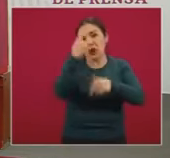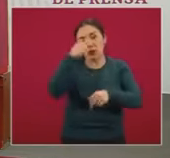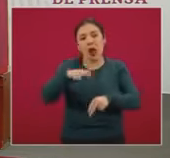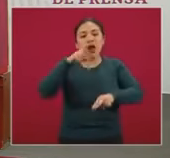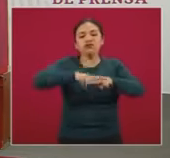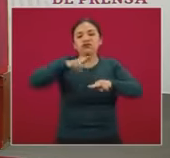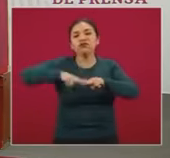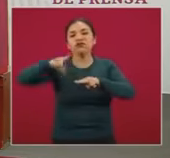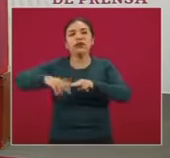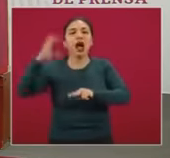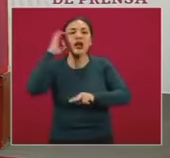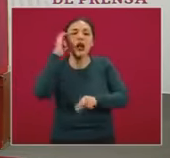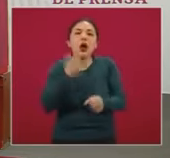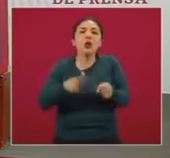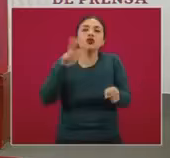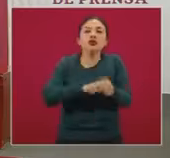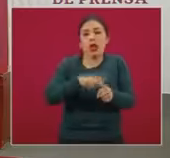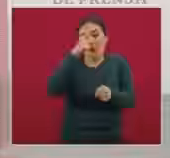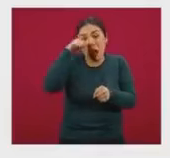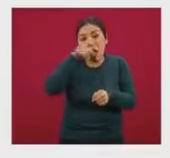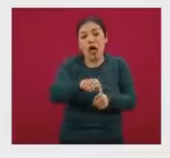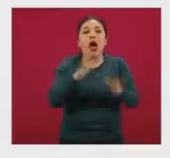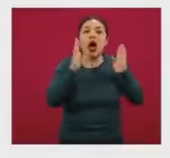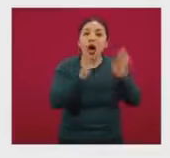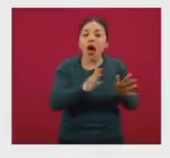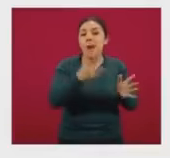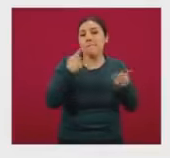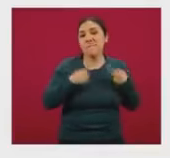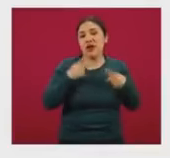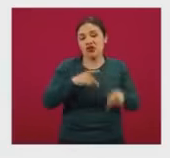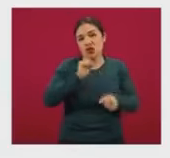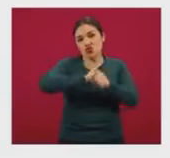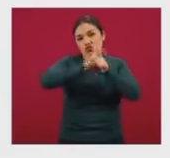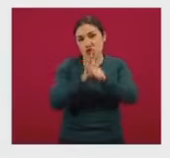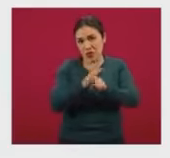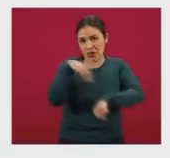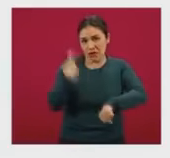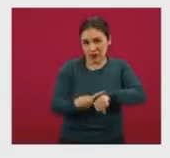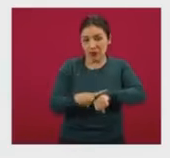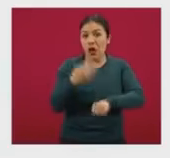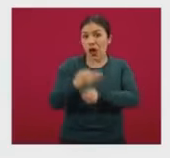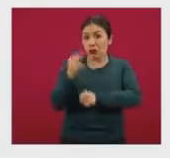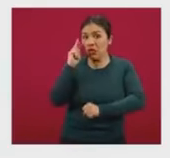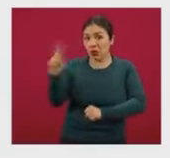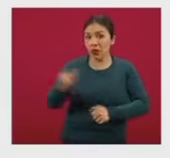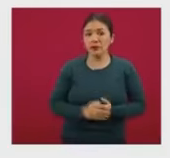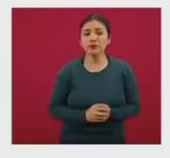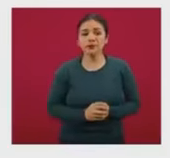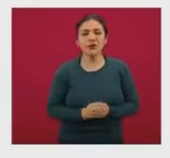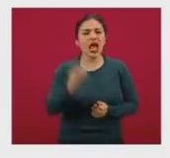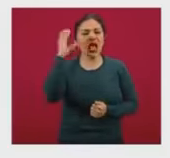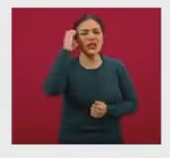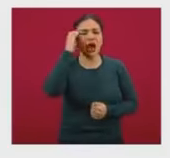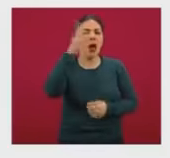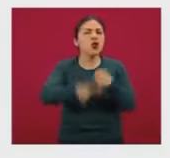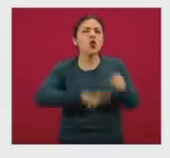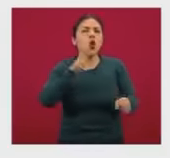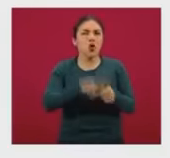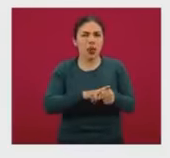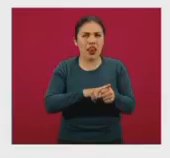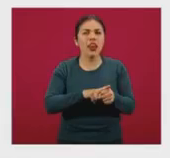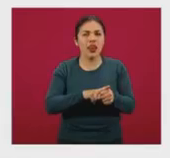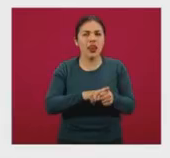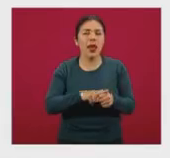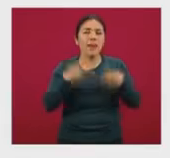camas que están destinadas y reservadas precisamente con este fin. Aquí podemos ver las de las camas generales